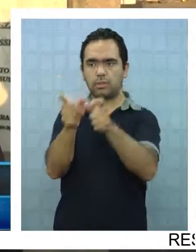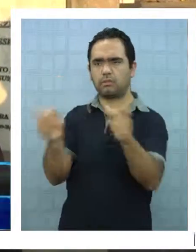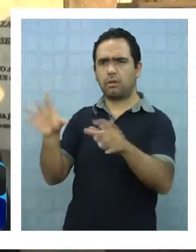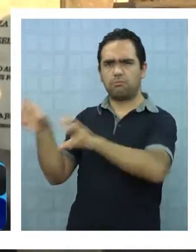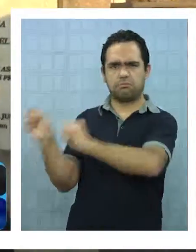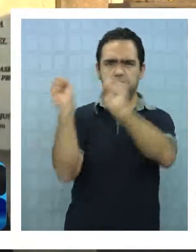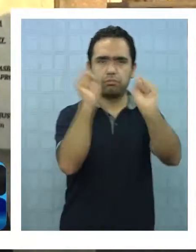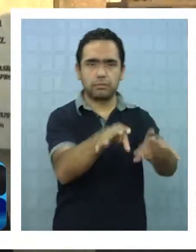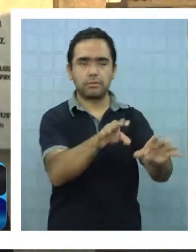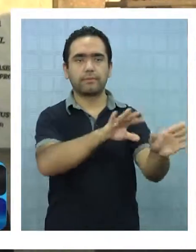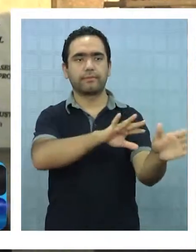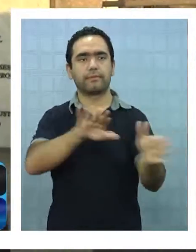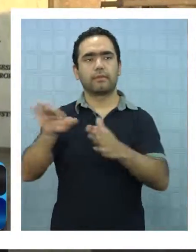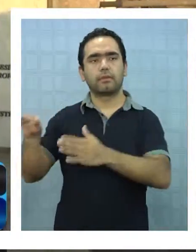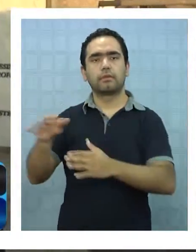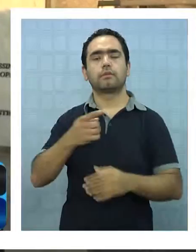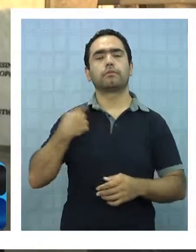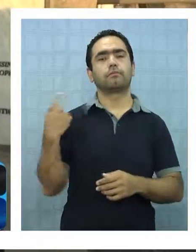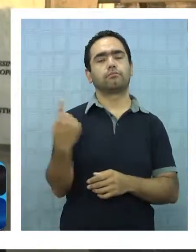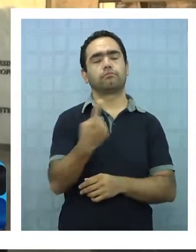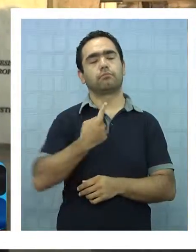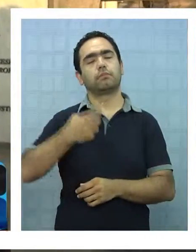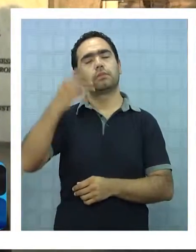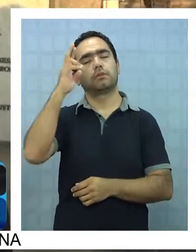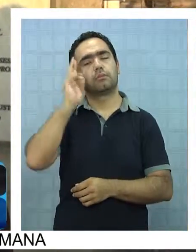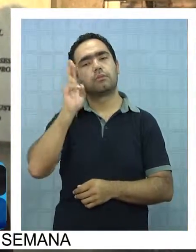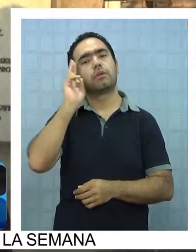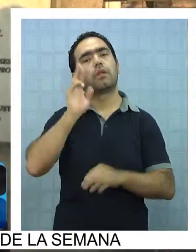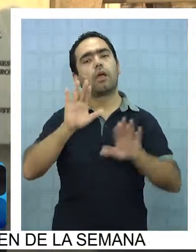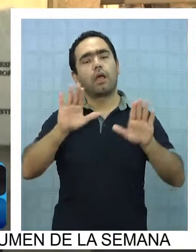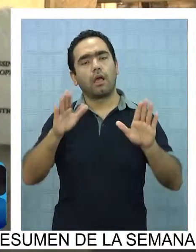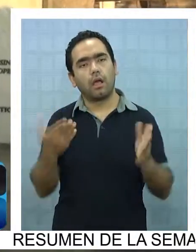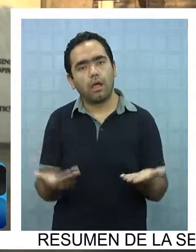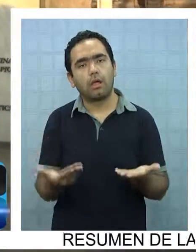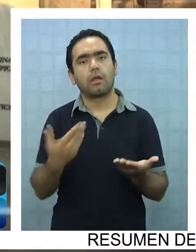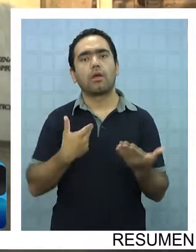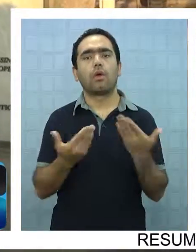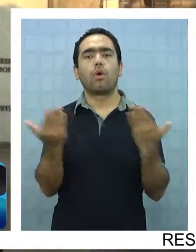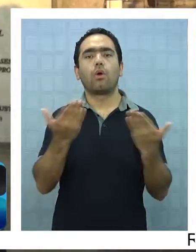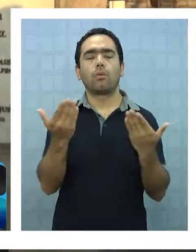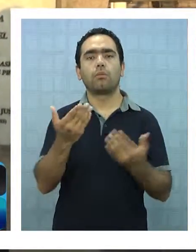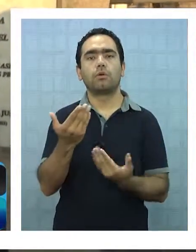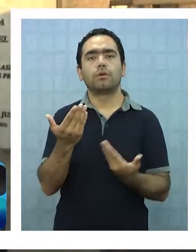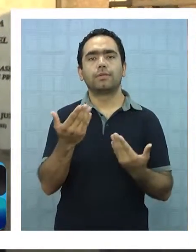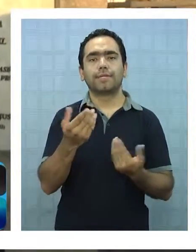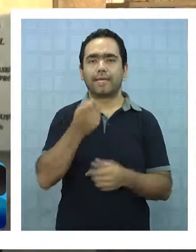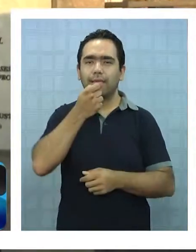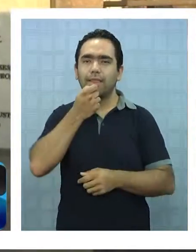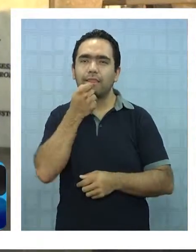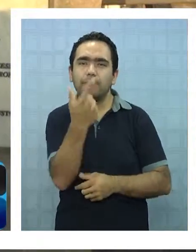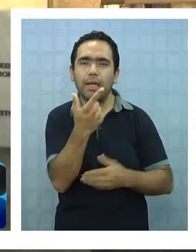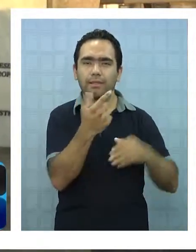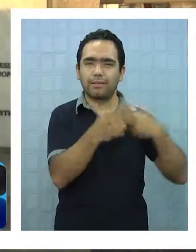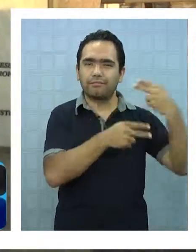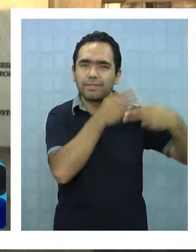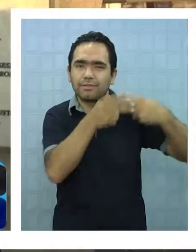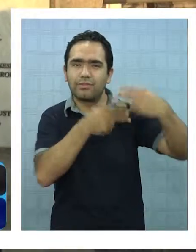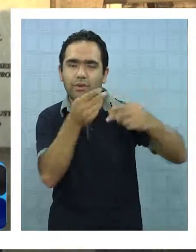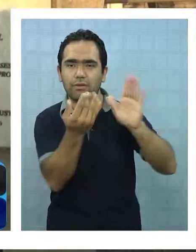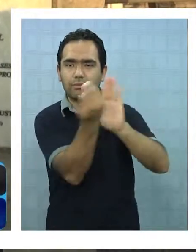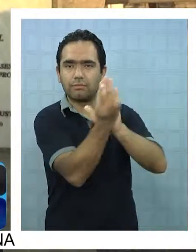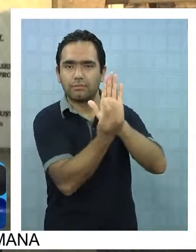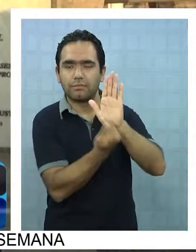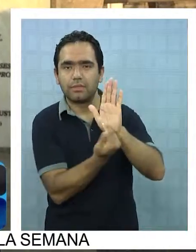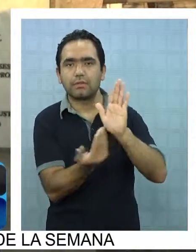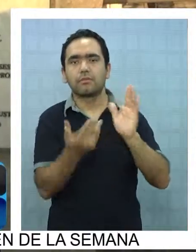podemos en realidad recapitular es, de partida de las demandas históricas, no solamente de la agrupación de ejecutados